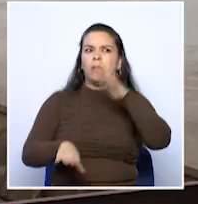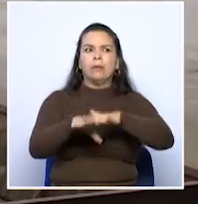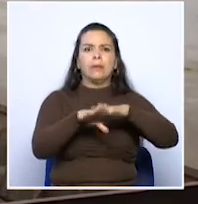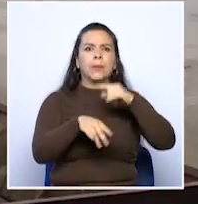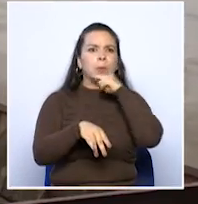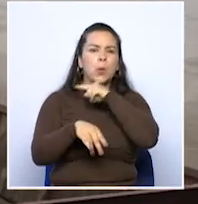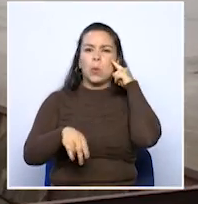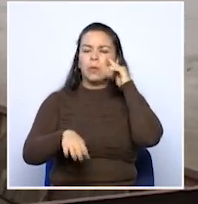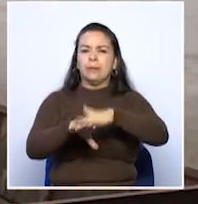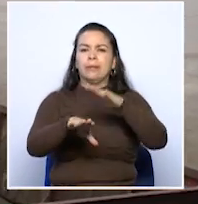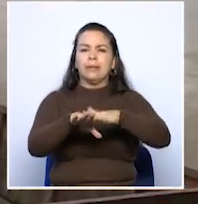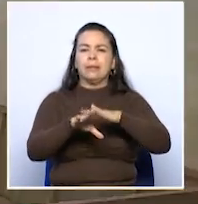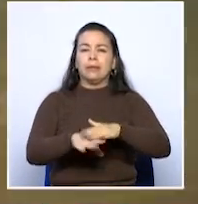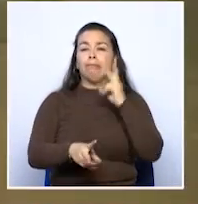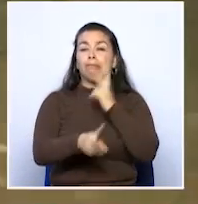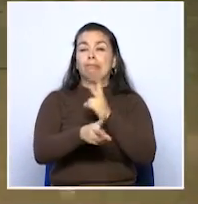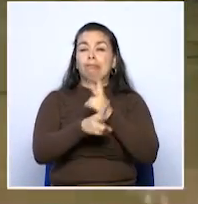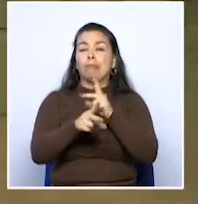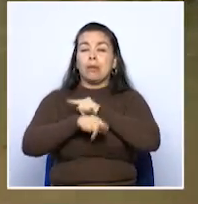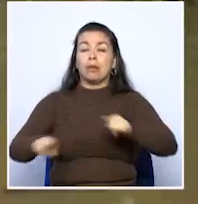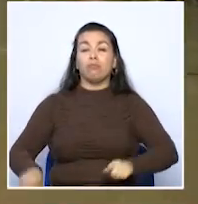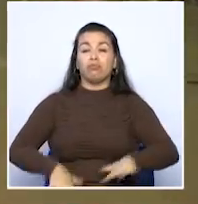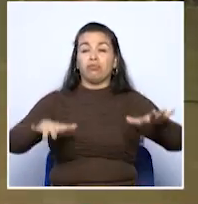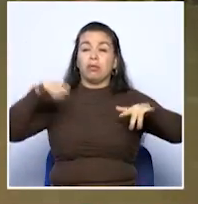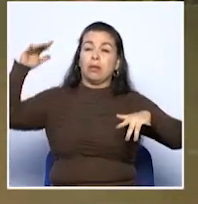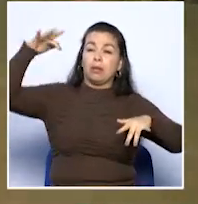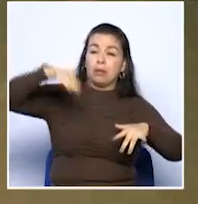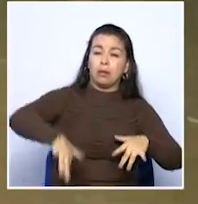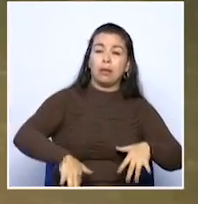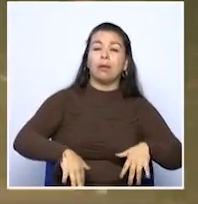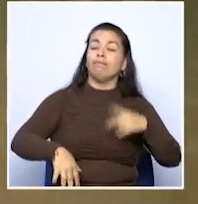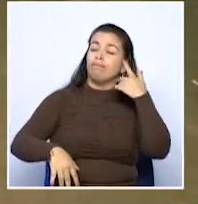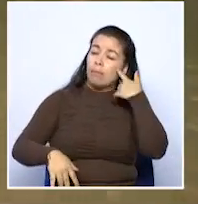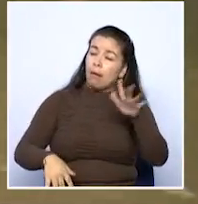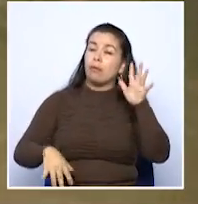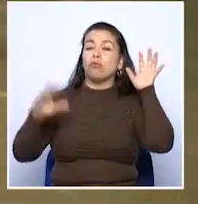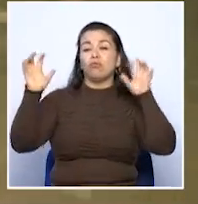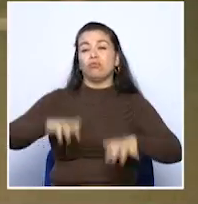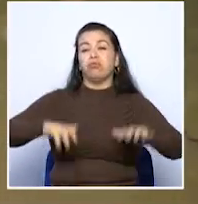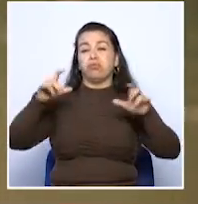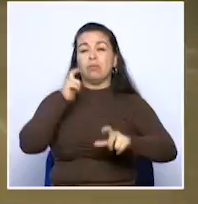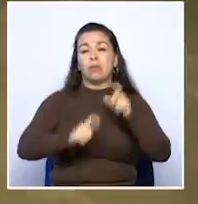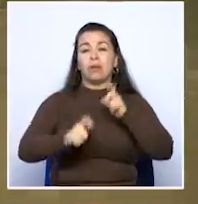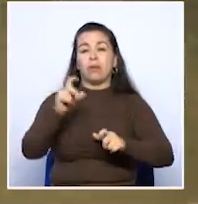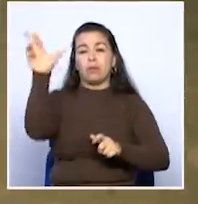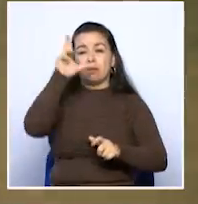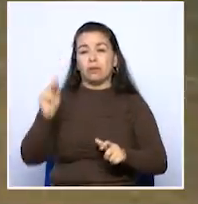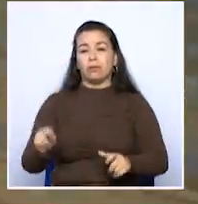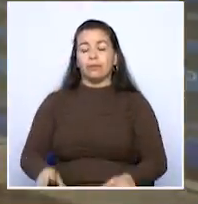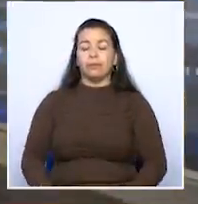lluvias y que podrían causar deslizamientos e inundaciones por posibles desbordamientos de los ríos Cauca y Risaralda.